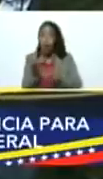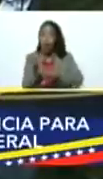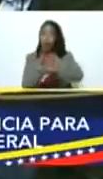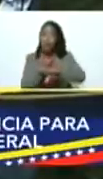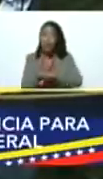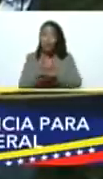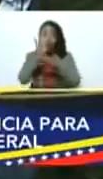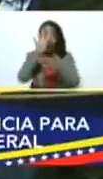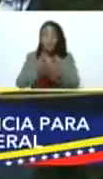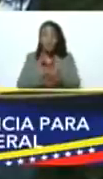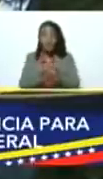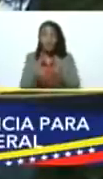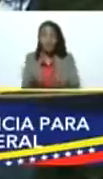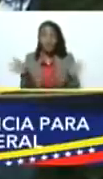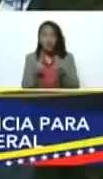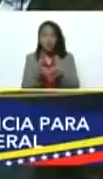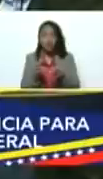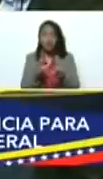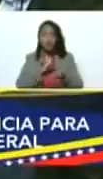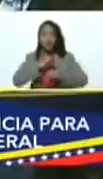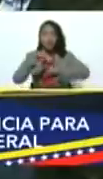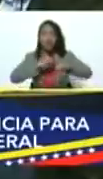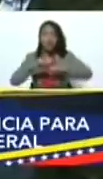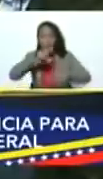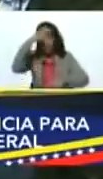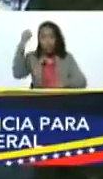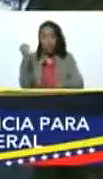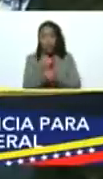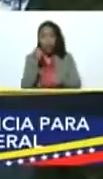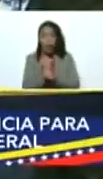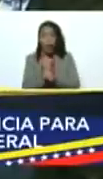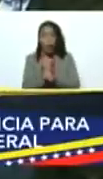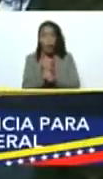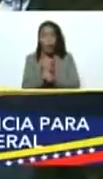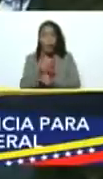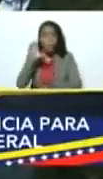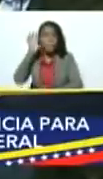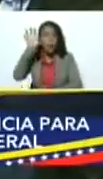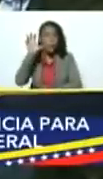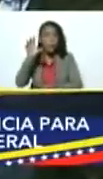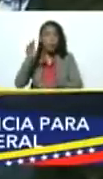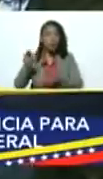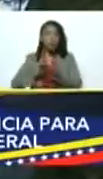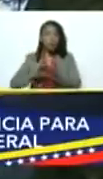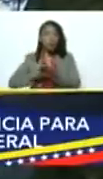la agenda concreta de acción, el mapa de soluciones,